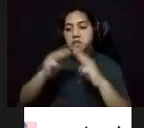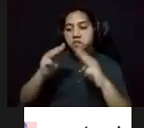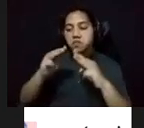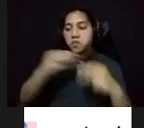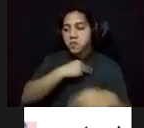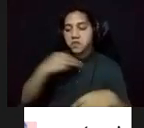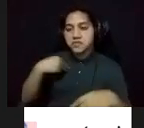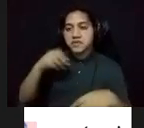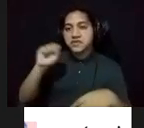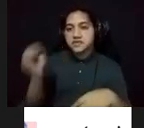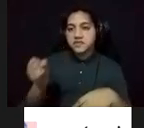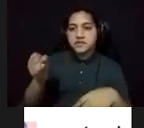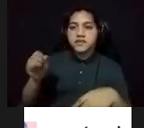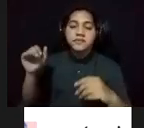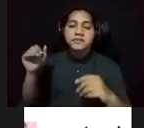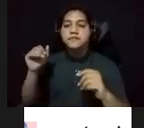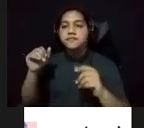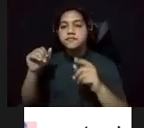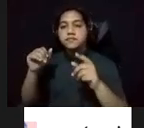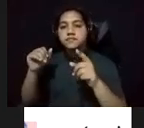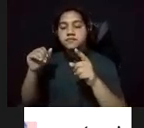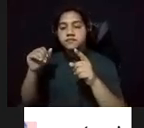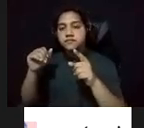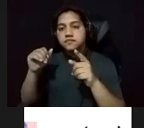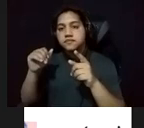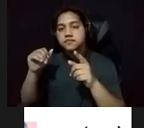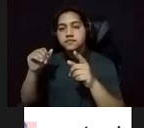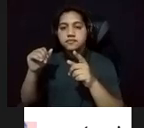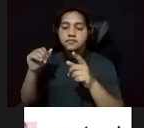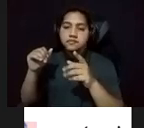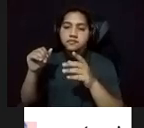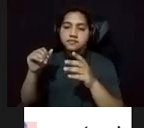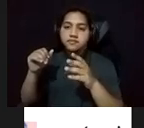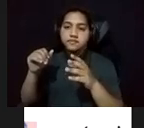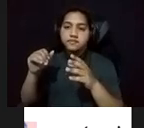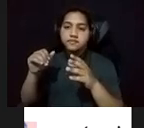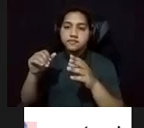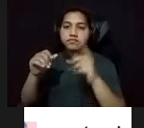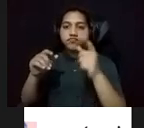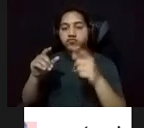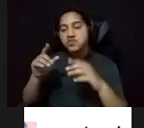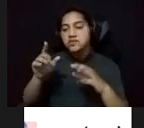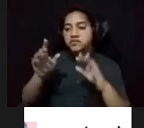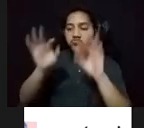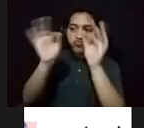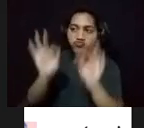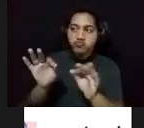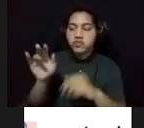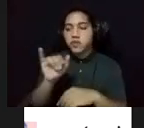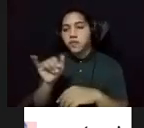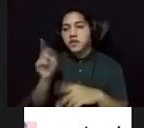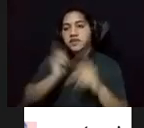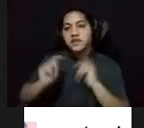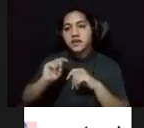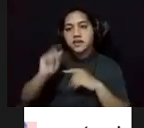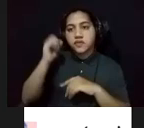En el interior de la sala es patente el clásico estelo del teatro europeo. La centralidad de la